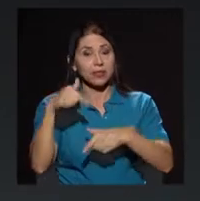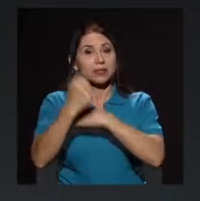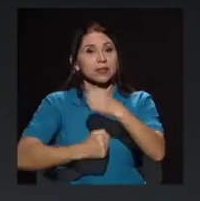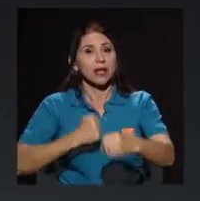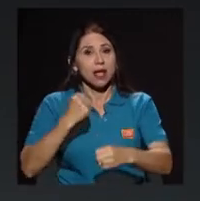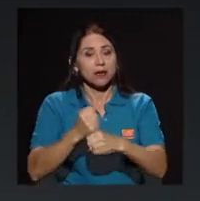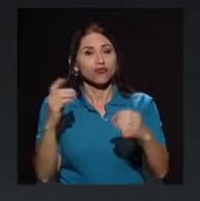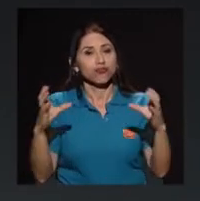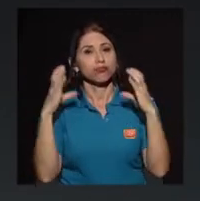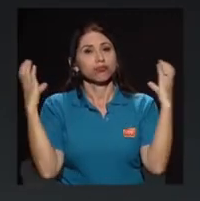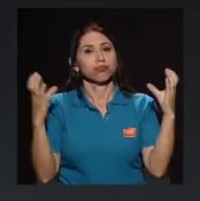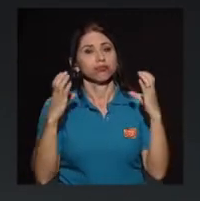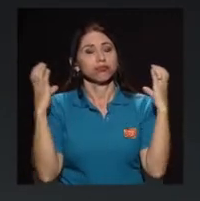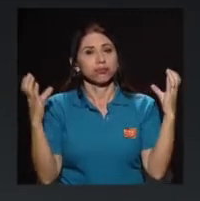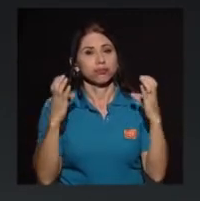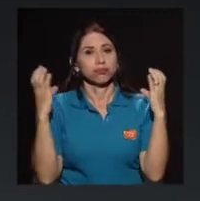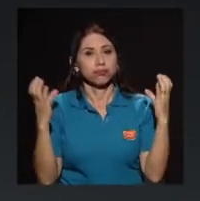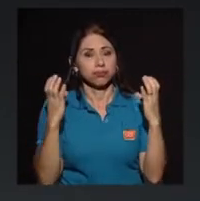una celebración.